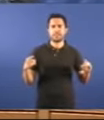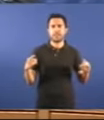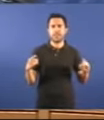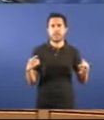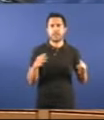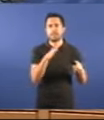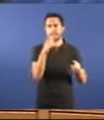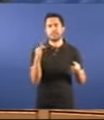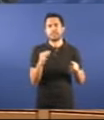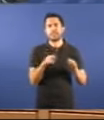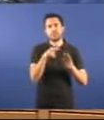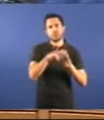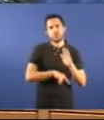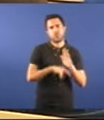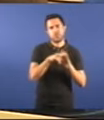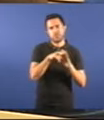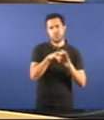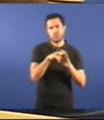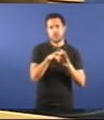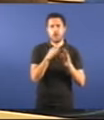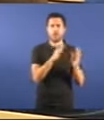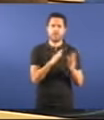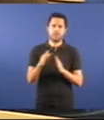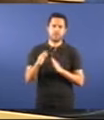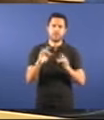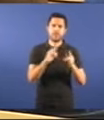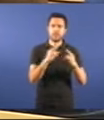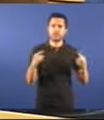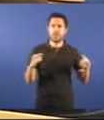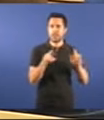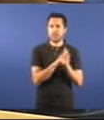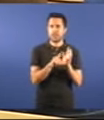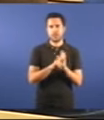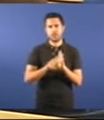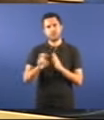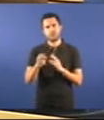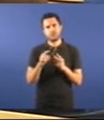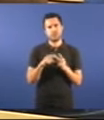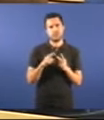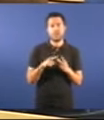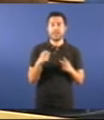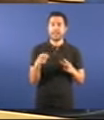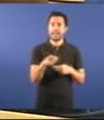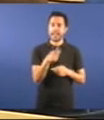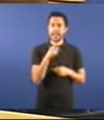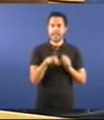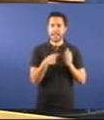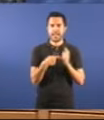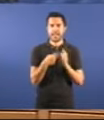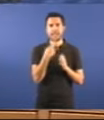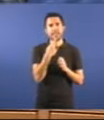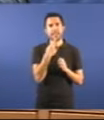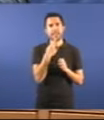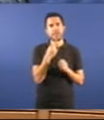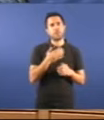instruccións de ordenamento forestal segundo decreto. Señoría, nesa lei se dice que os propietarios teñen que limpar as súas